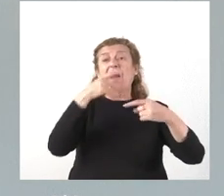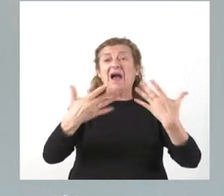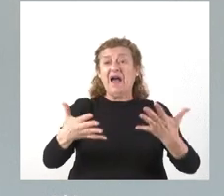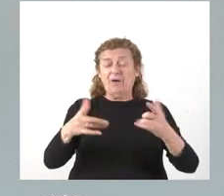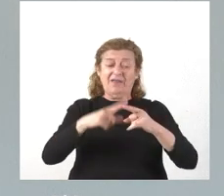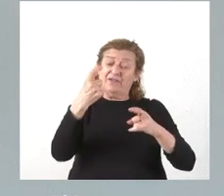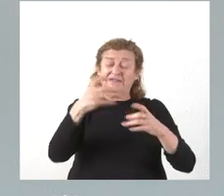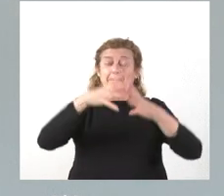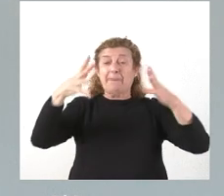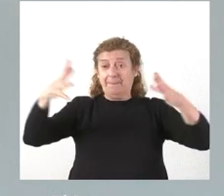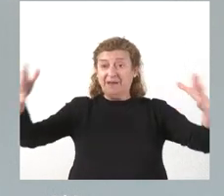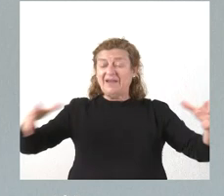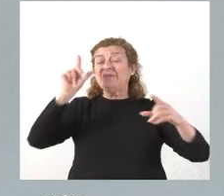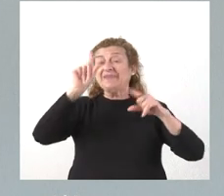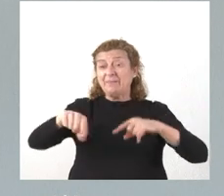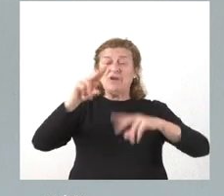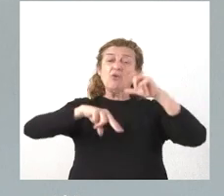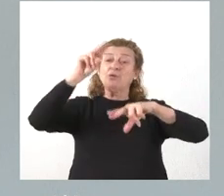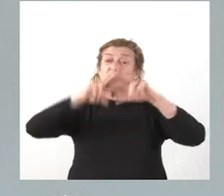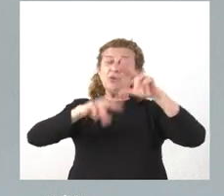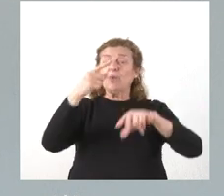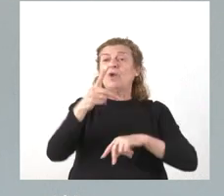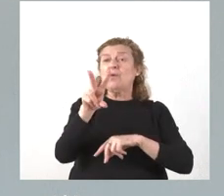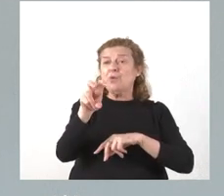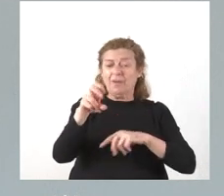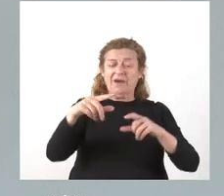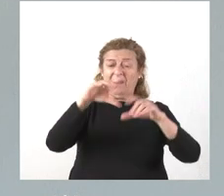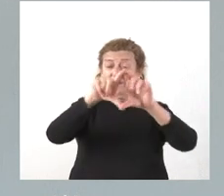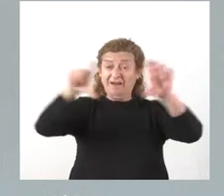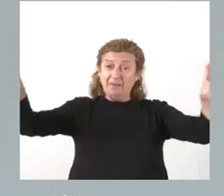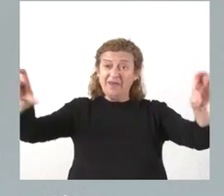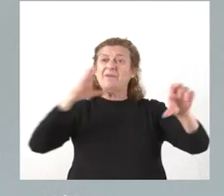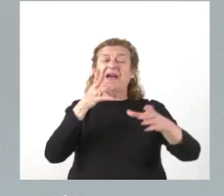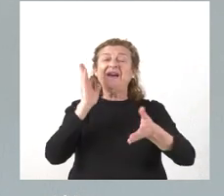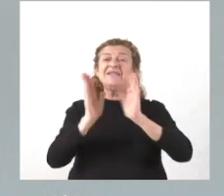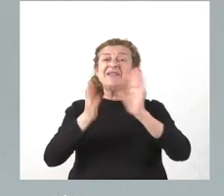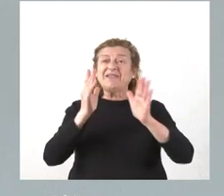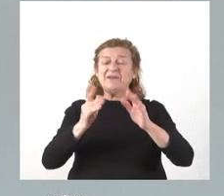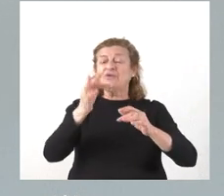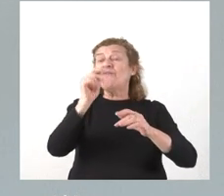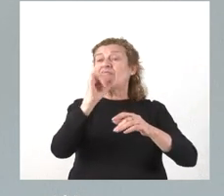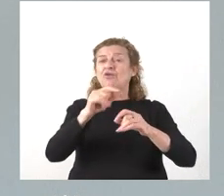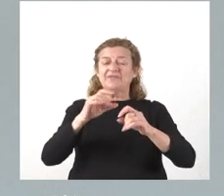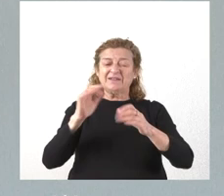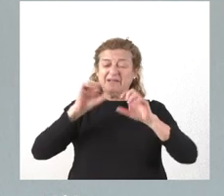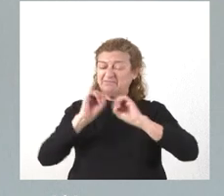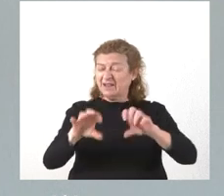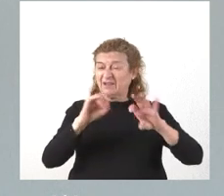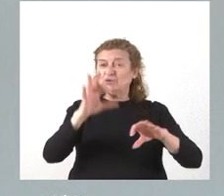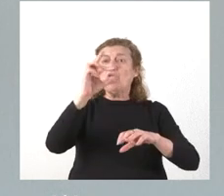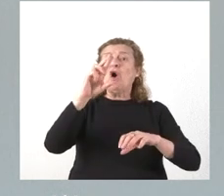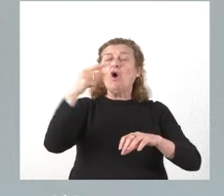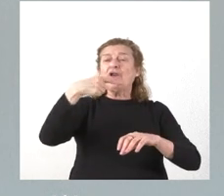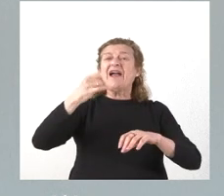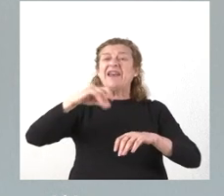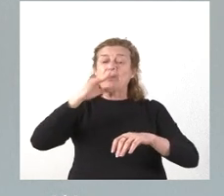una ampliación, así como la construcción de una nueva nave de tratamiento de la fracción orgánica del residuo para la separación